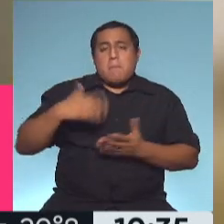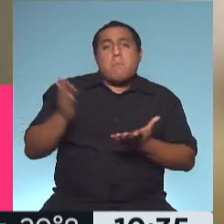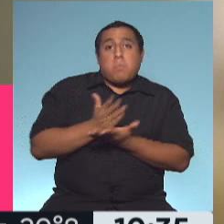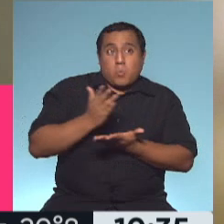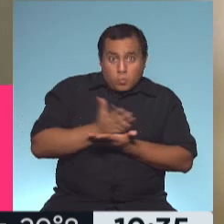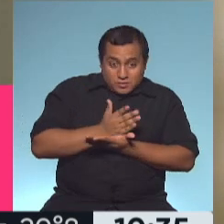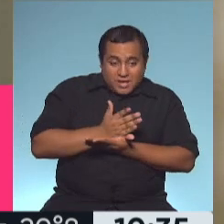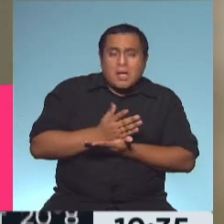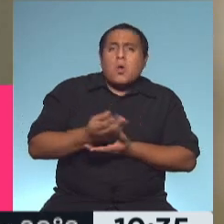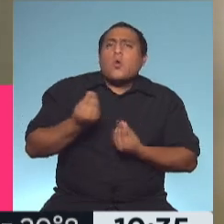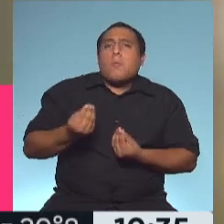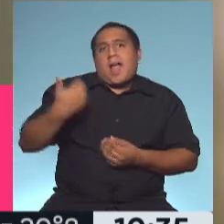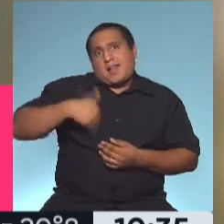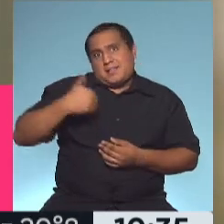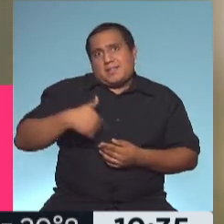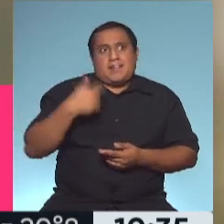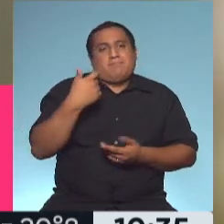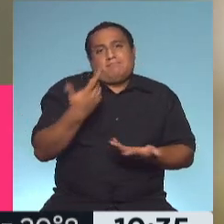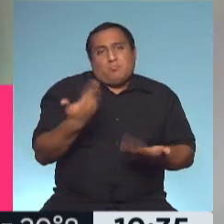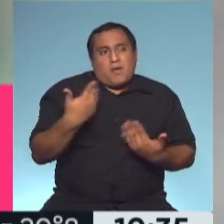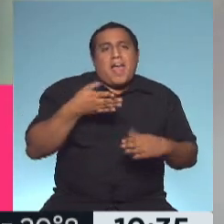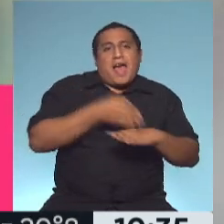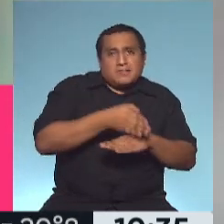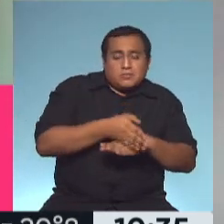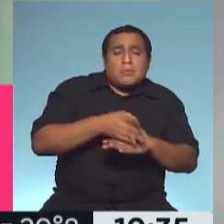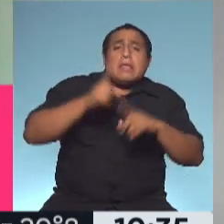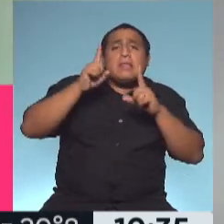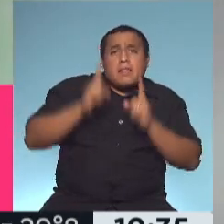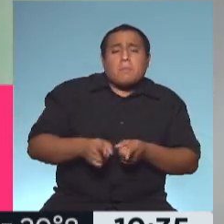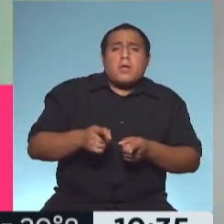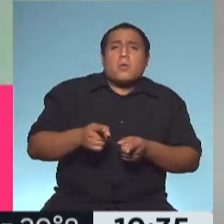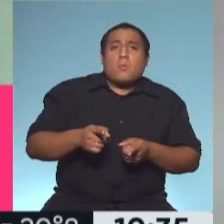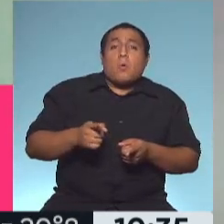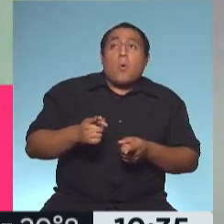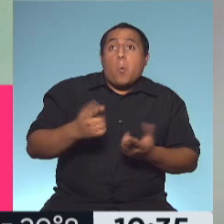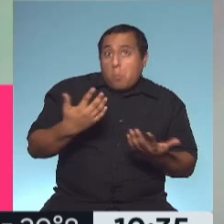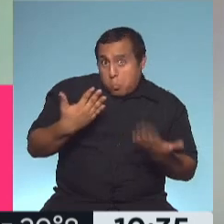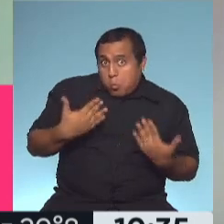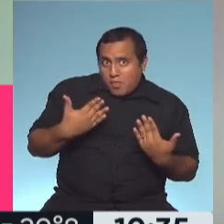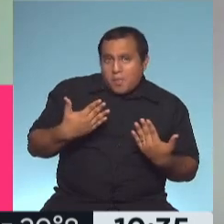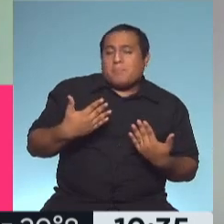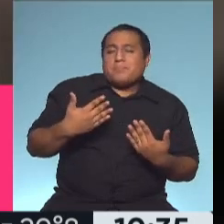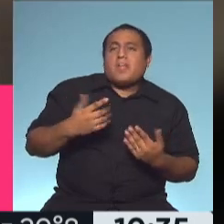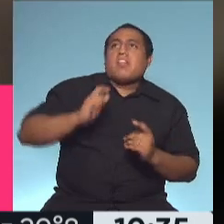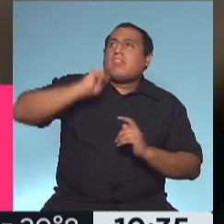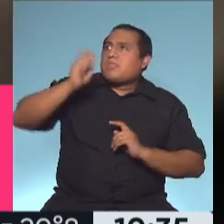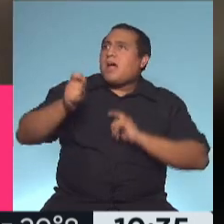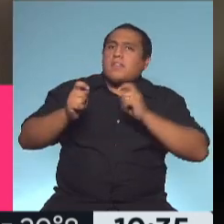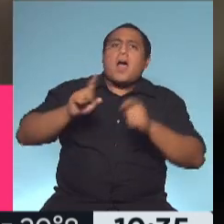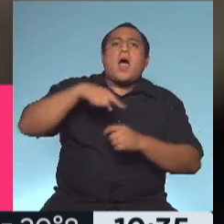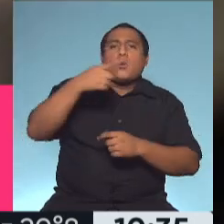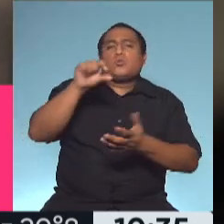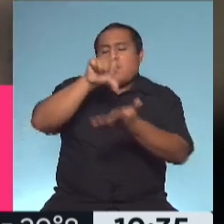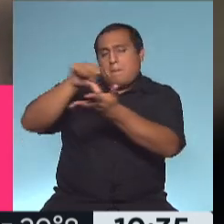ser para uso de la Argentina y eventualmente, si hay posibilidades, para exportar a otros países de